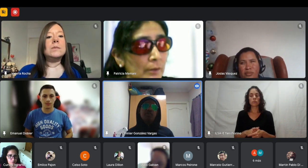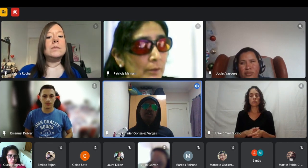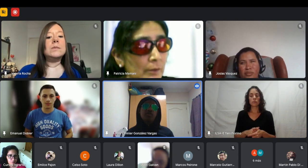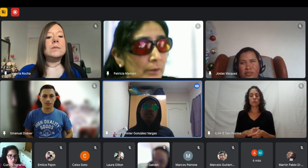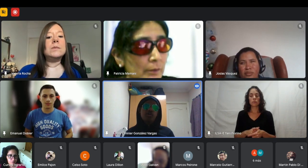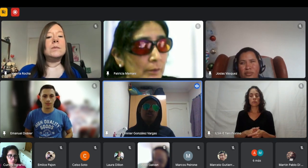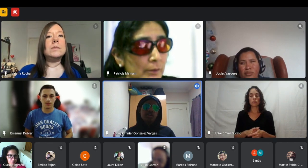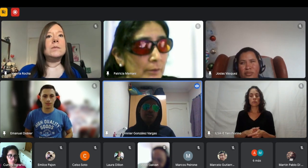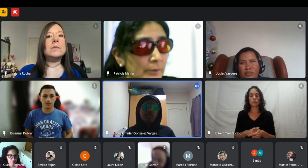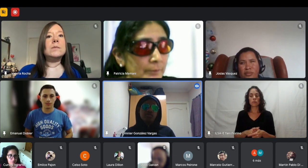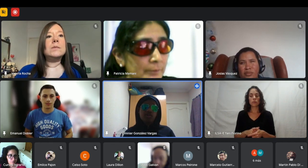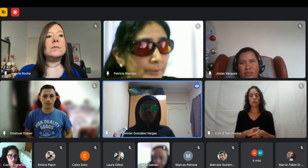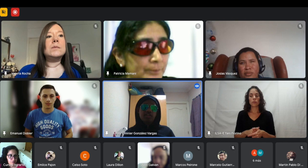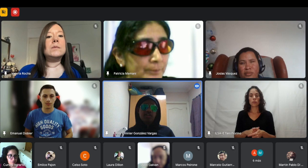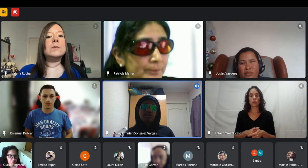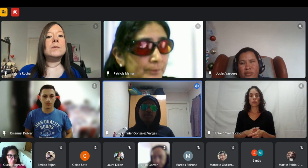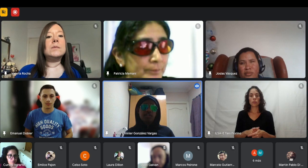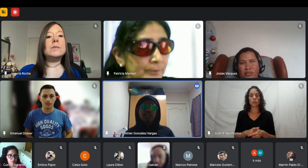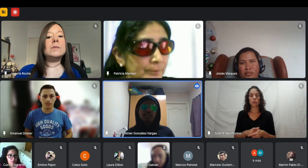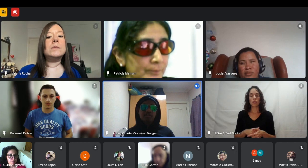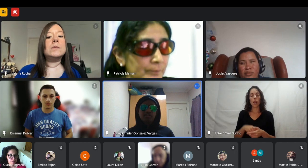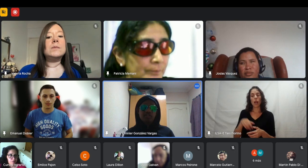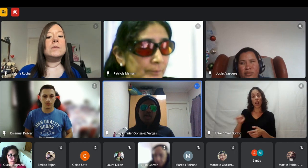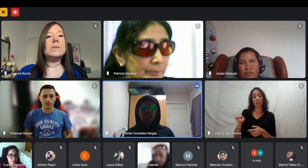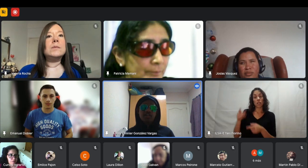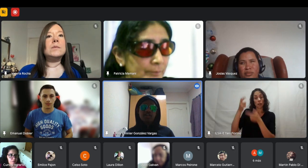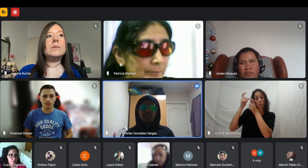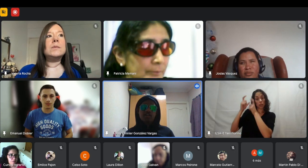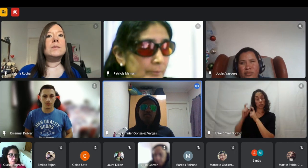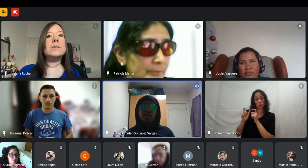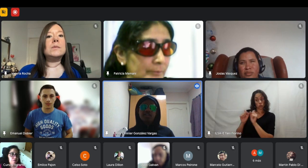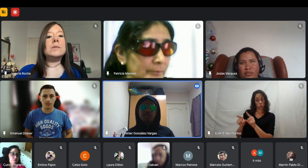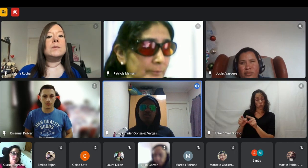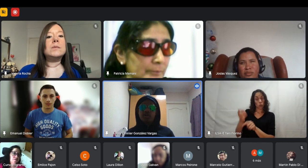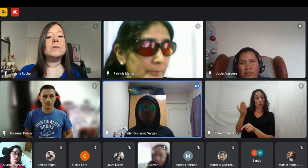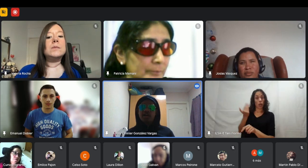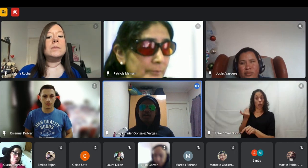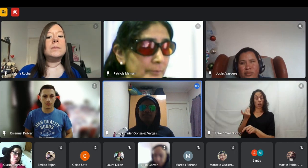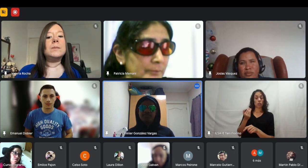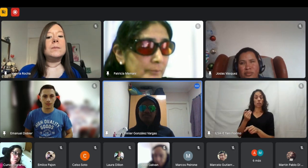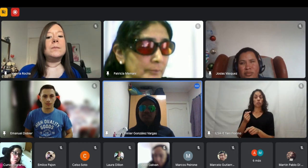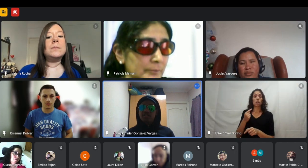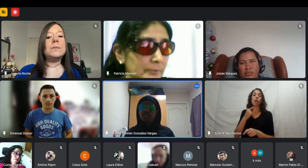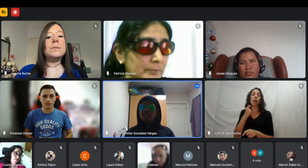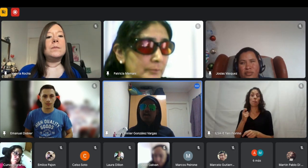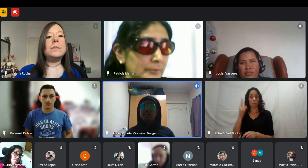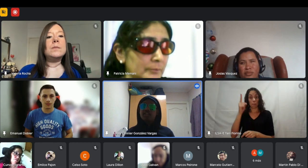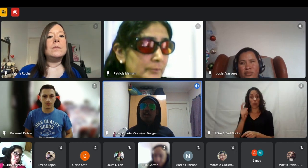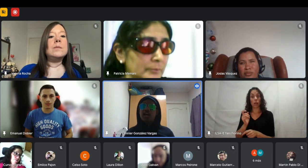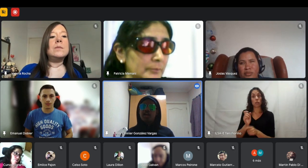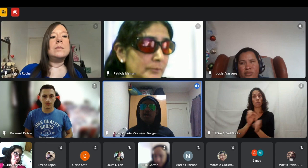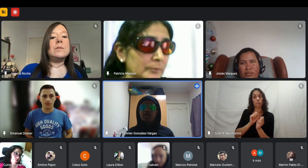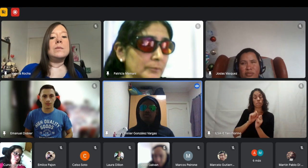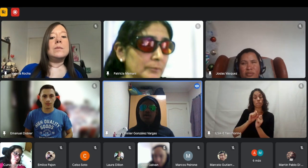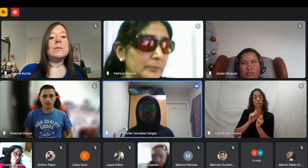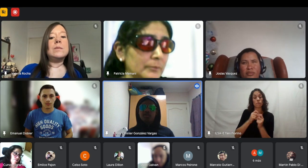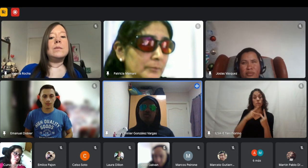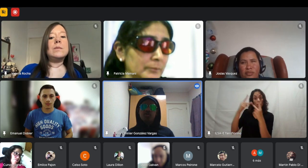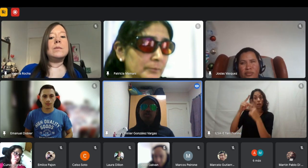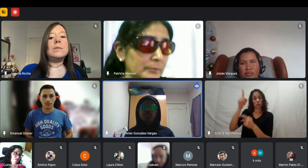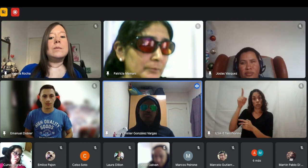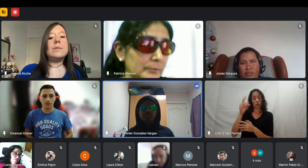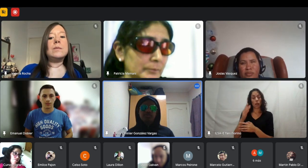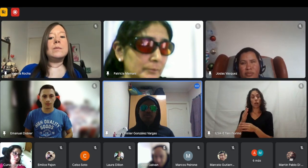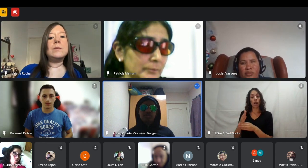una cosa que me pasó antes de venir aquí a España yo iba a o sea